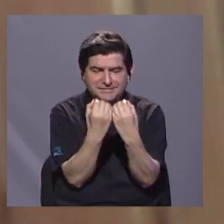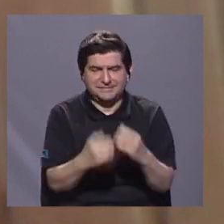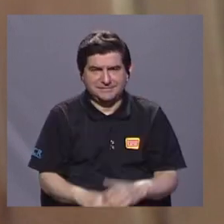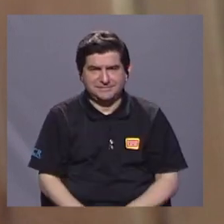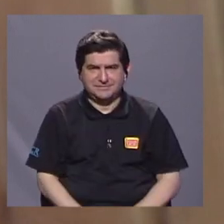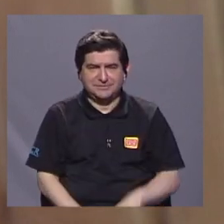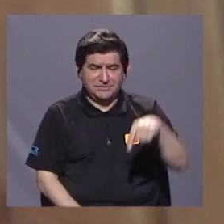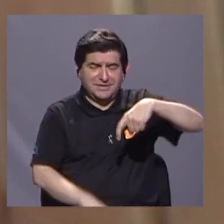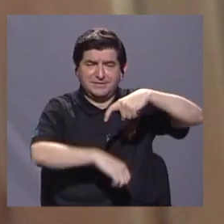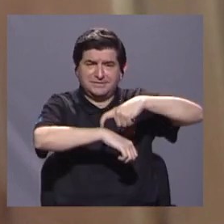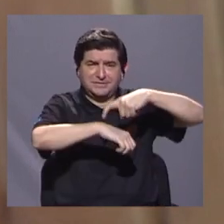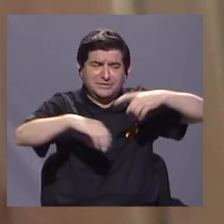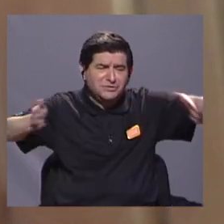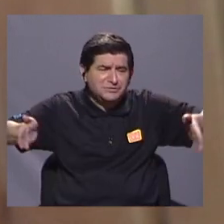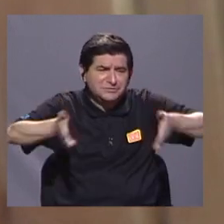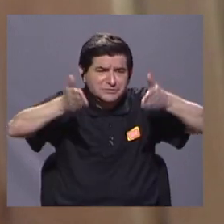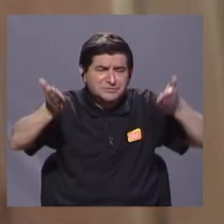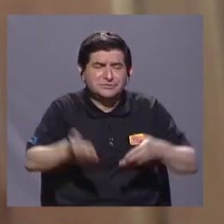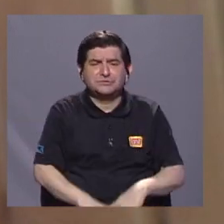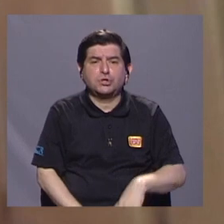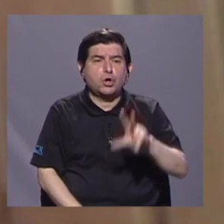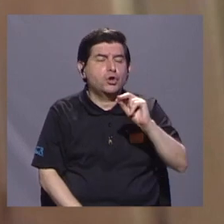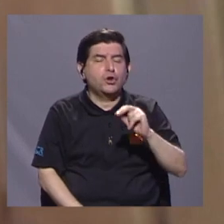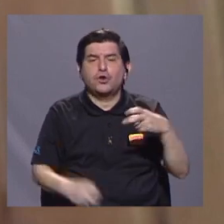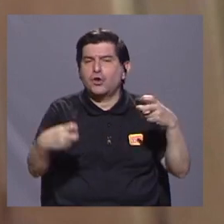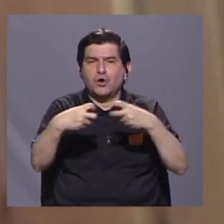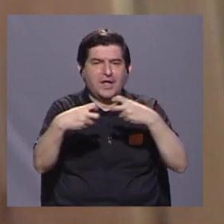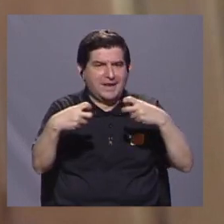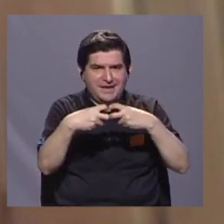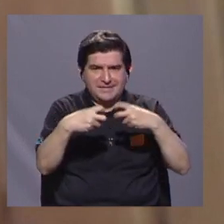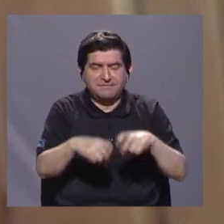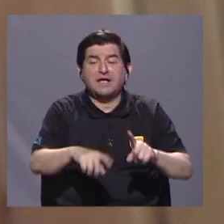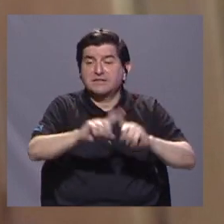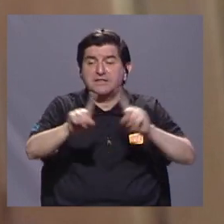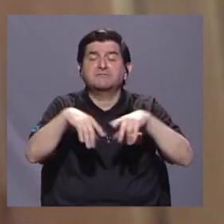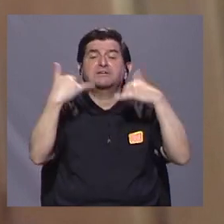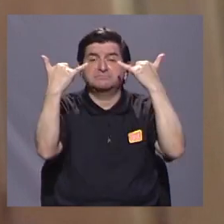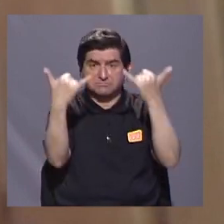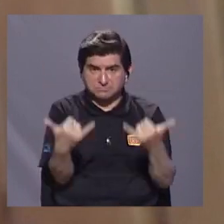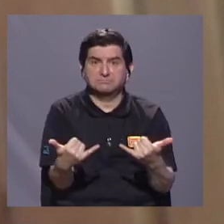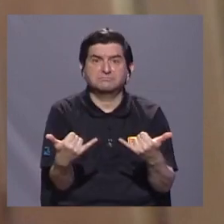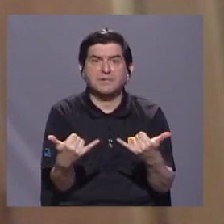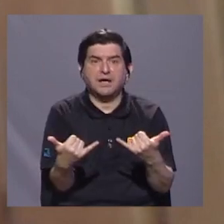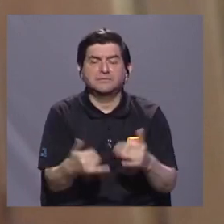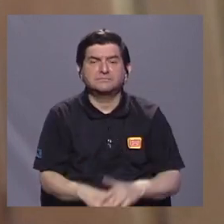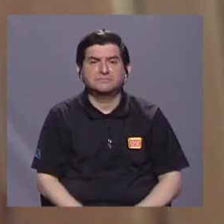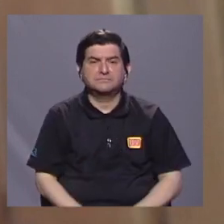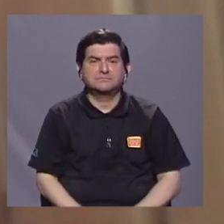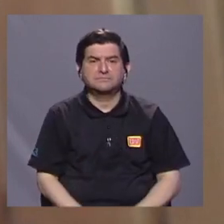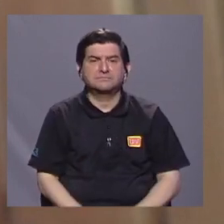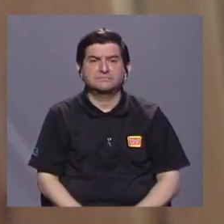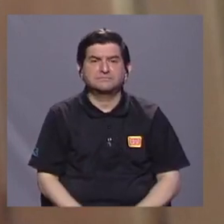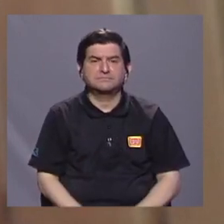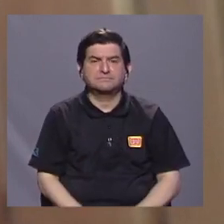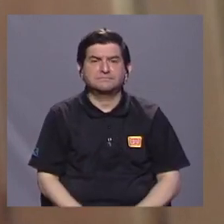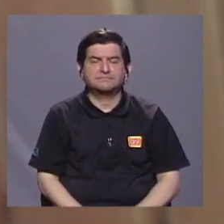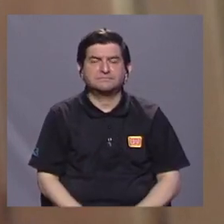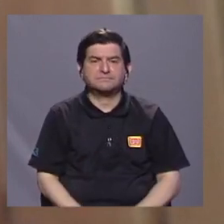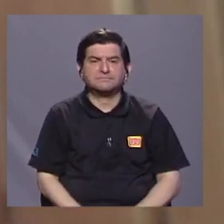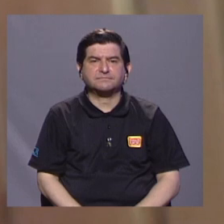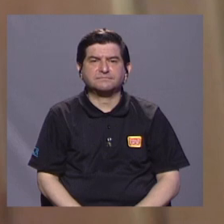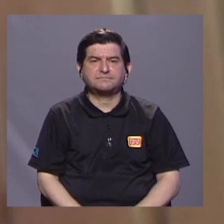promoviendo la no electrificación, que son varias ya en estas zonas. Y